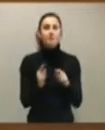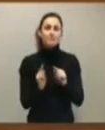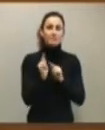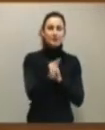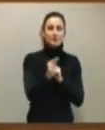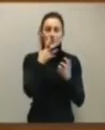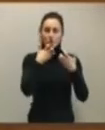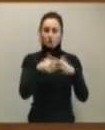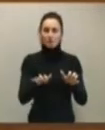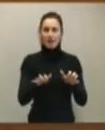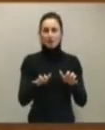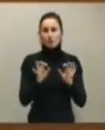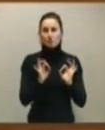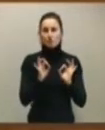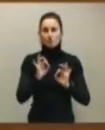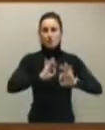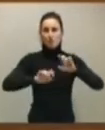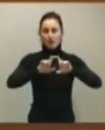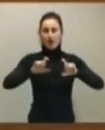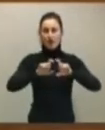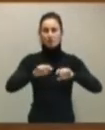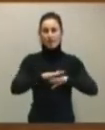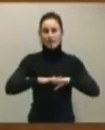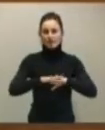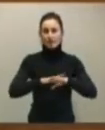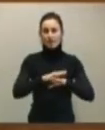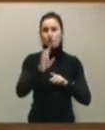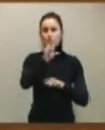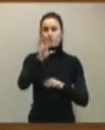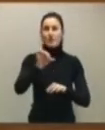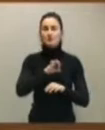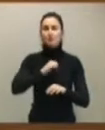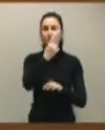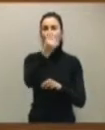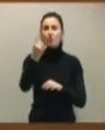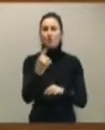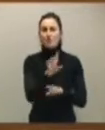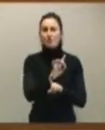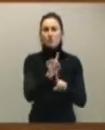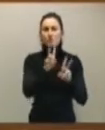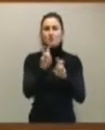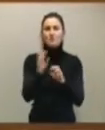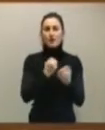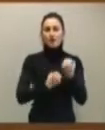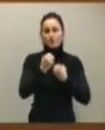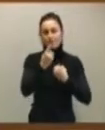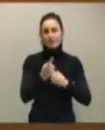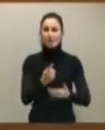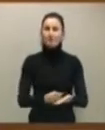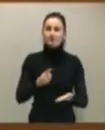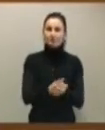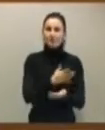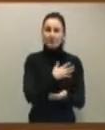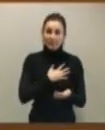automática los órganos del Estado en todas y cada una de las comunidades autónomas. Pero, oiga, que no es por una cuestión económica, hombre, que ustedes se empeñan y,